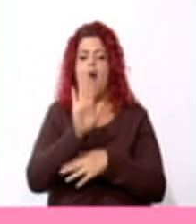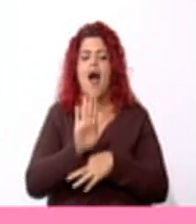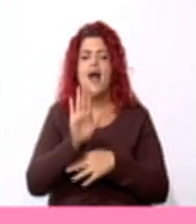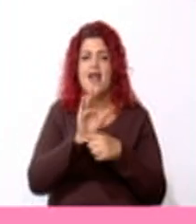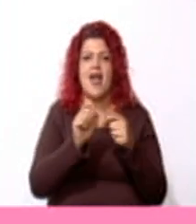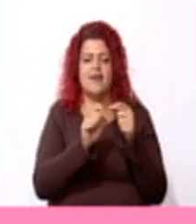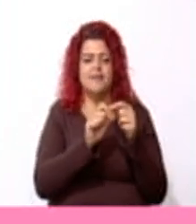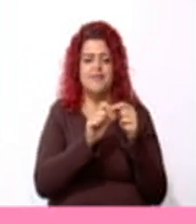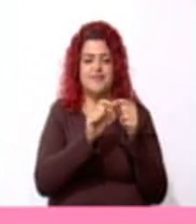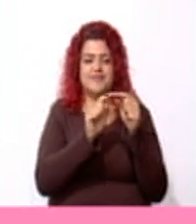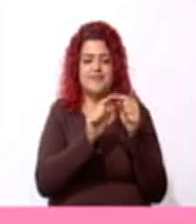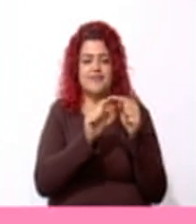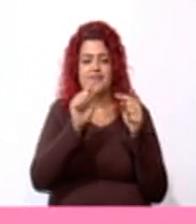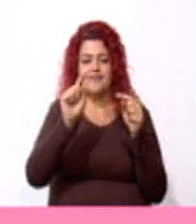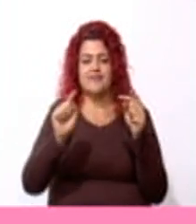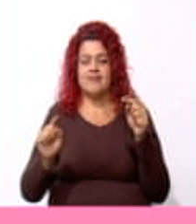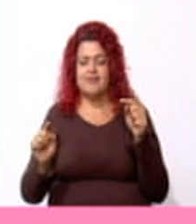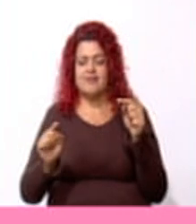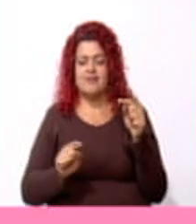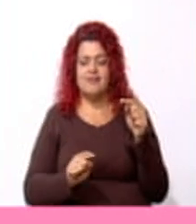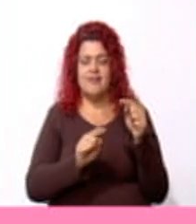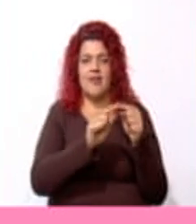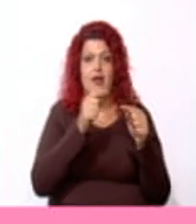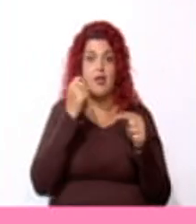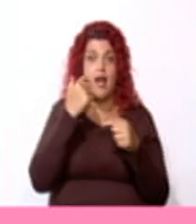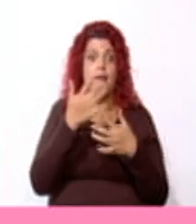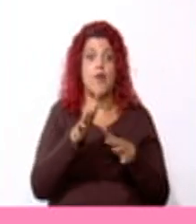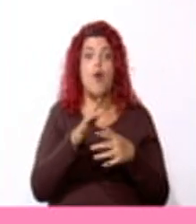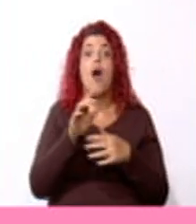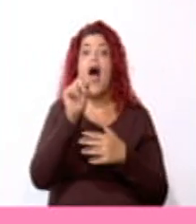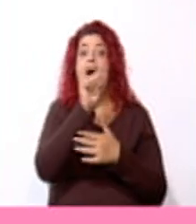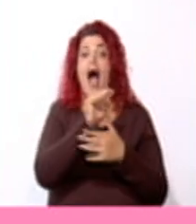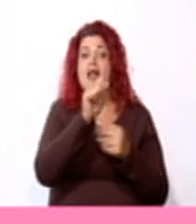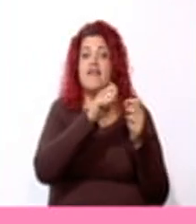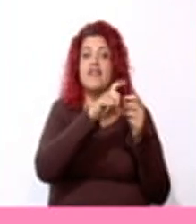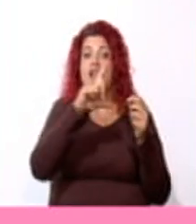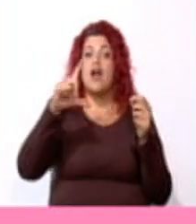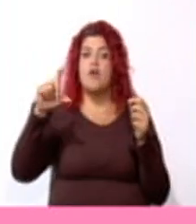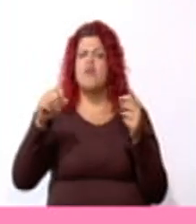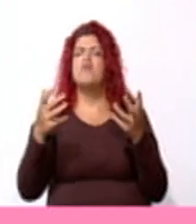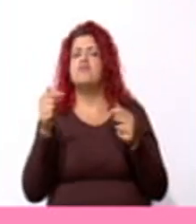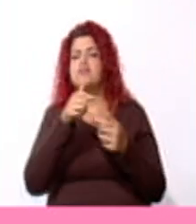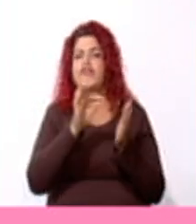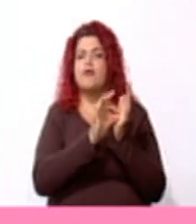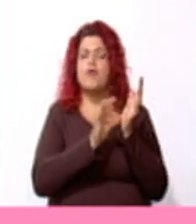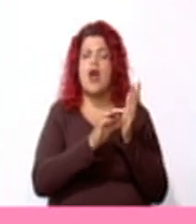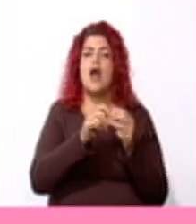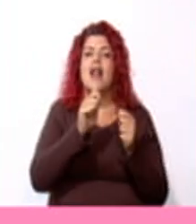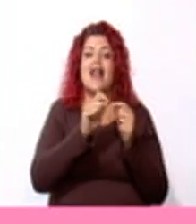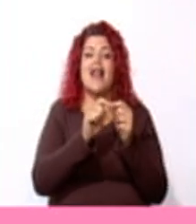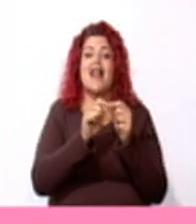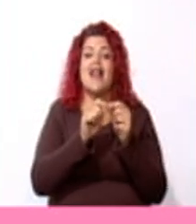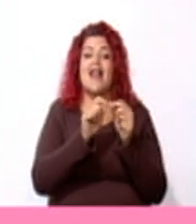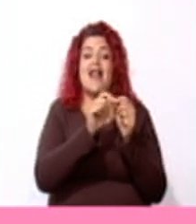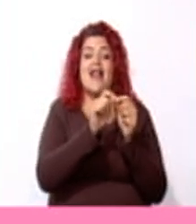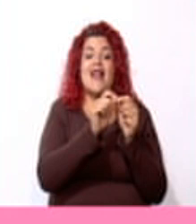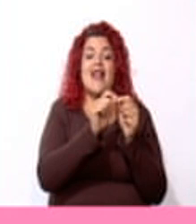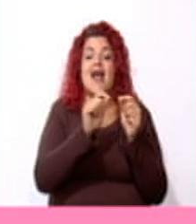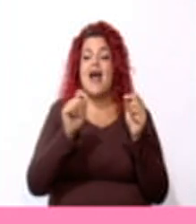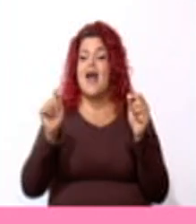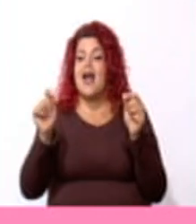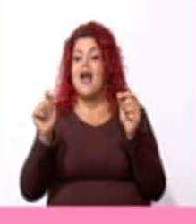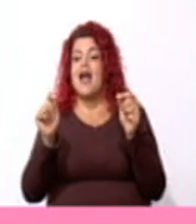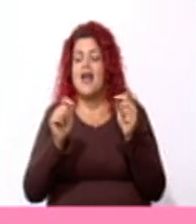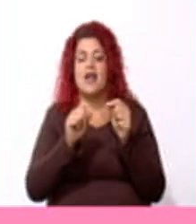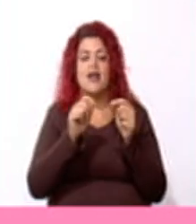que el área del rectángulo era largo por ancho. Observen la imagen y cuenten